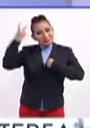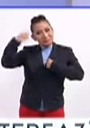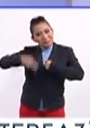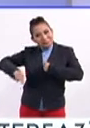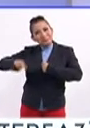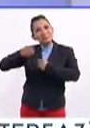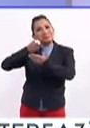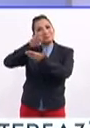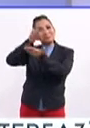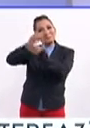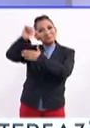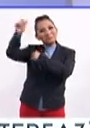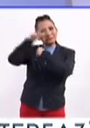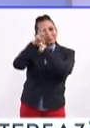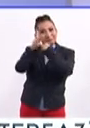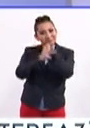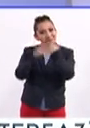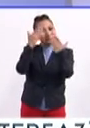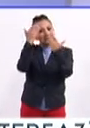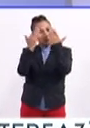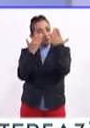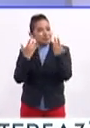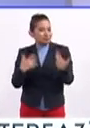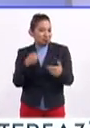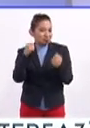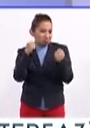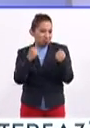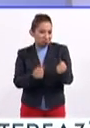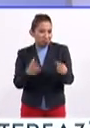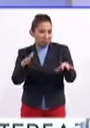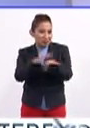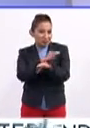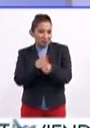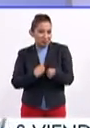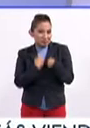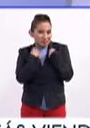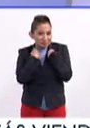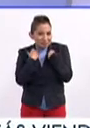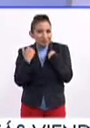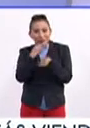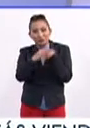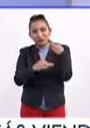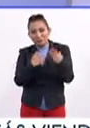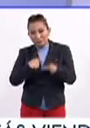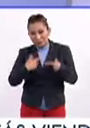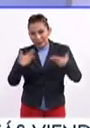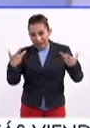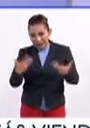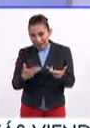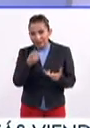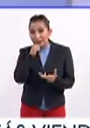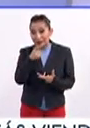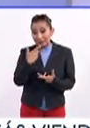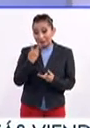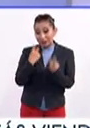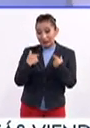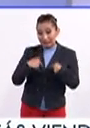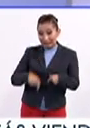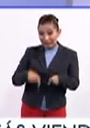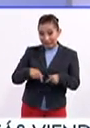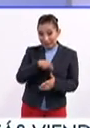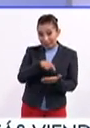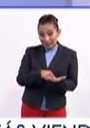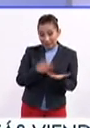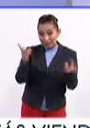en el extranjero, estudiar, pues seguramente cambia la vida de pues quienes lo han hecho. También tenemos en el estudio